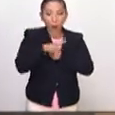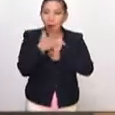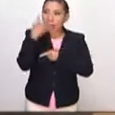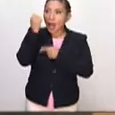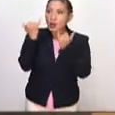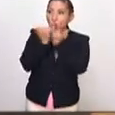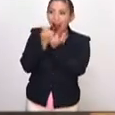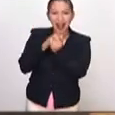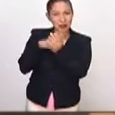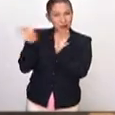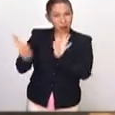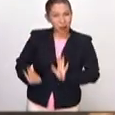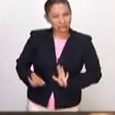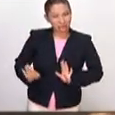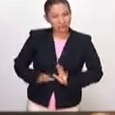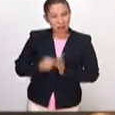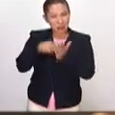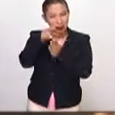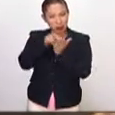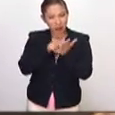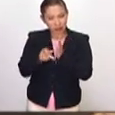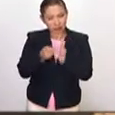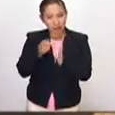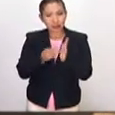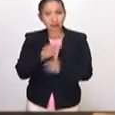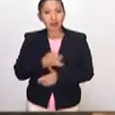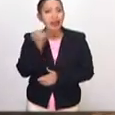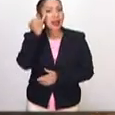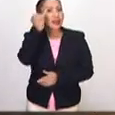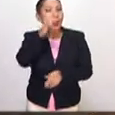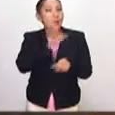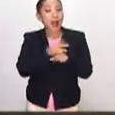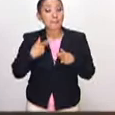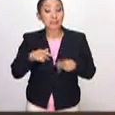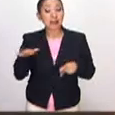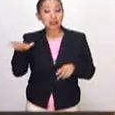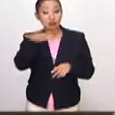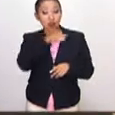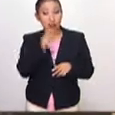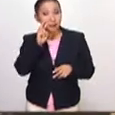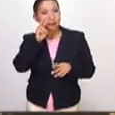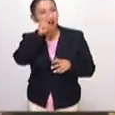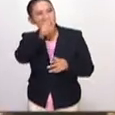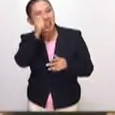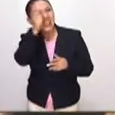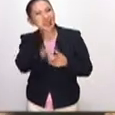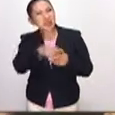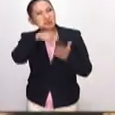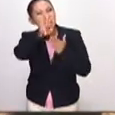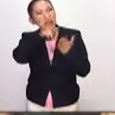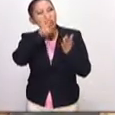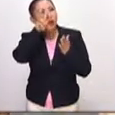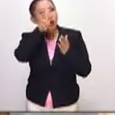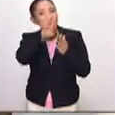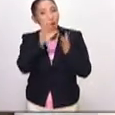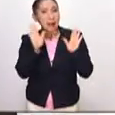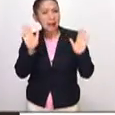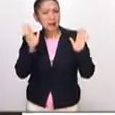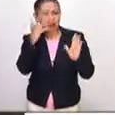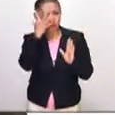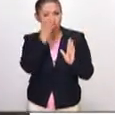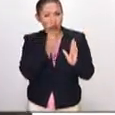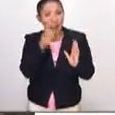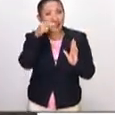realmente muy patente. La idea es que el público se acerque a esta pieza extraordinaria,